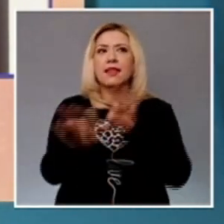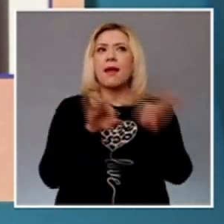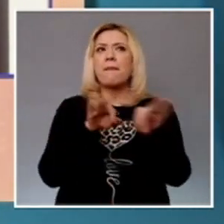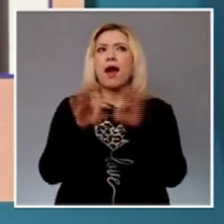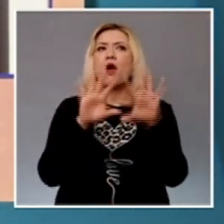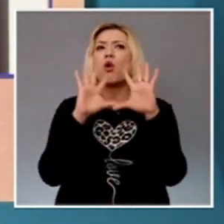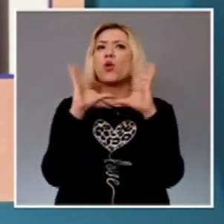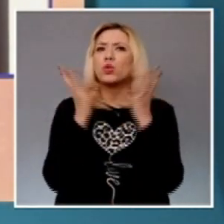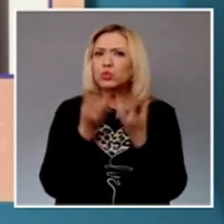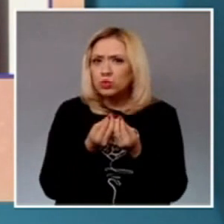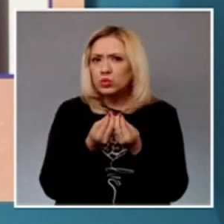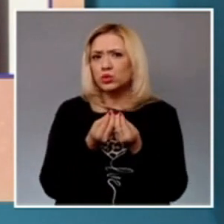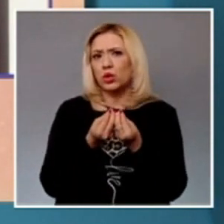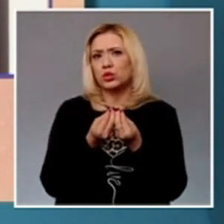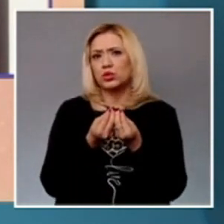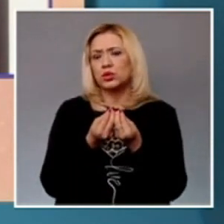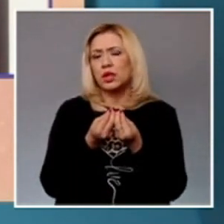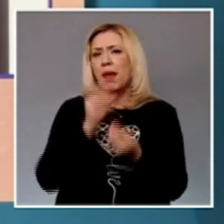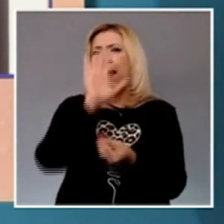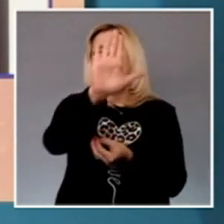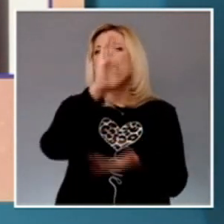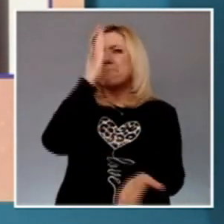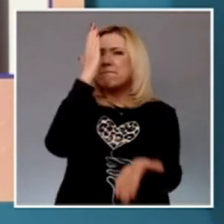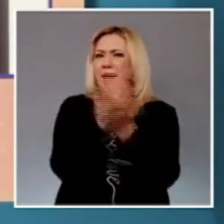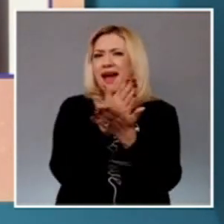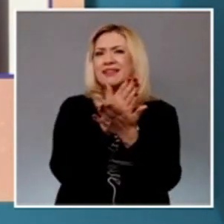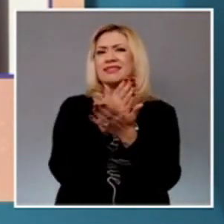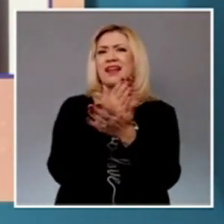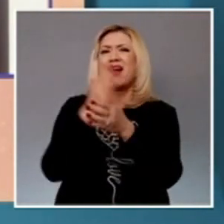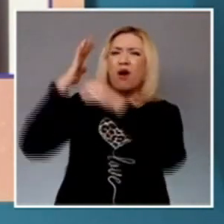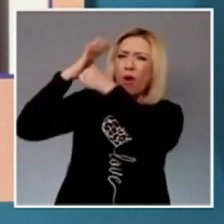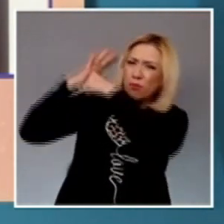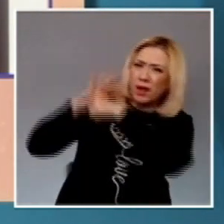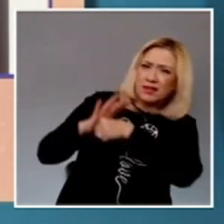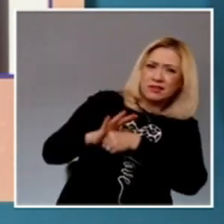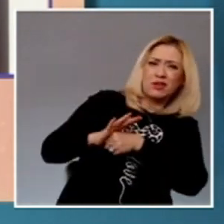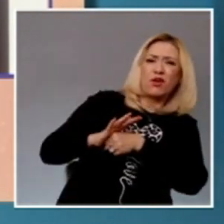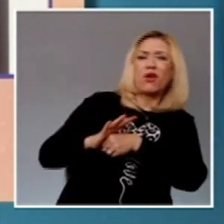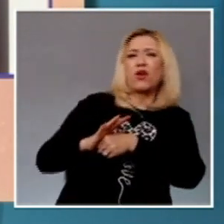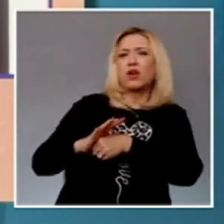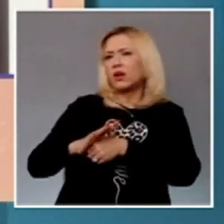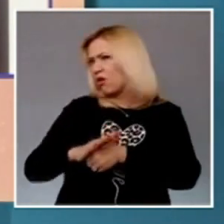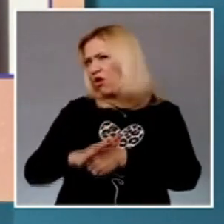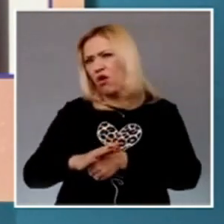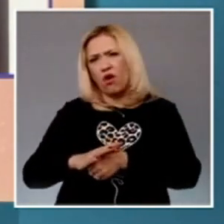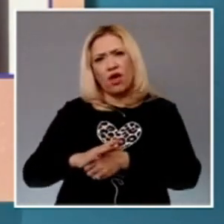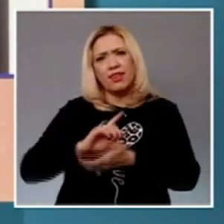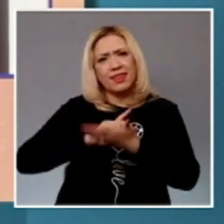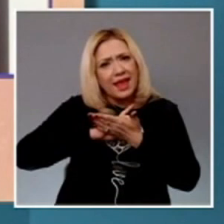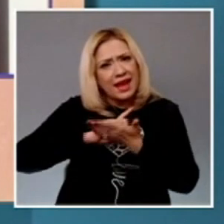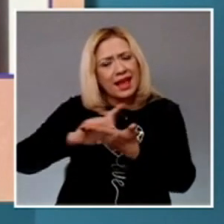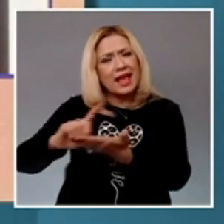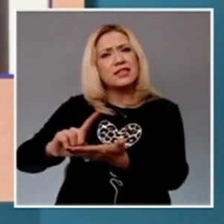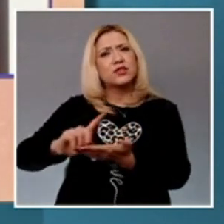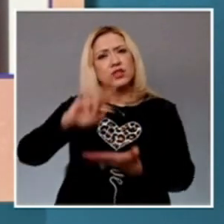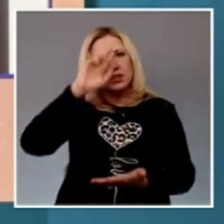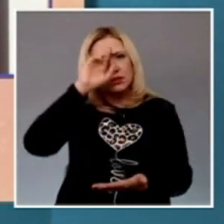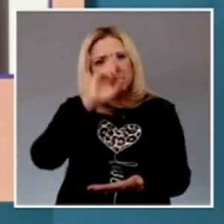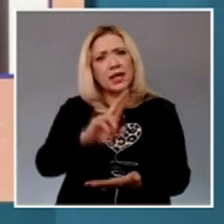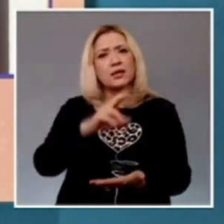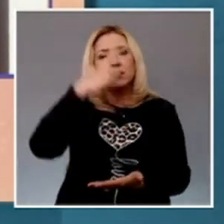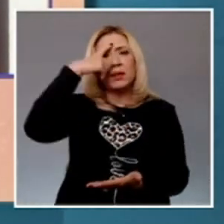contra de la opresión, luchemos por nuestros derechos, especialmente de cara a las discriminaciones y violencias.